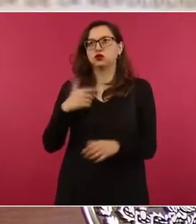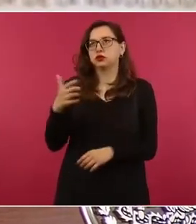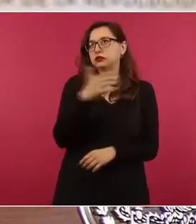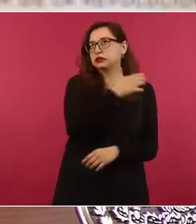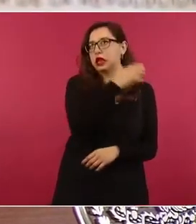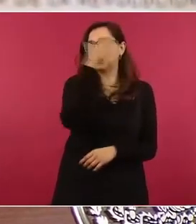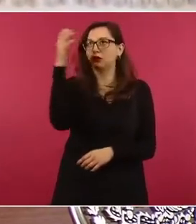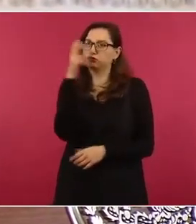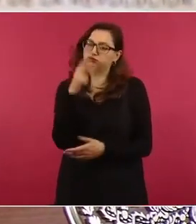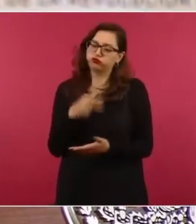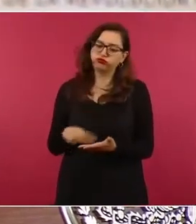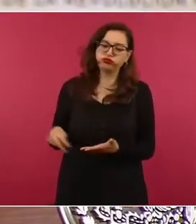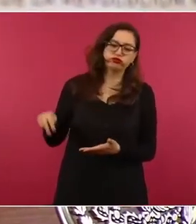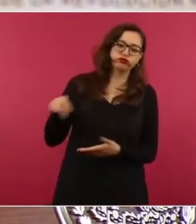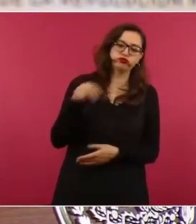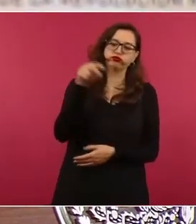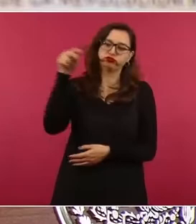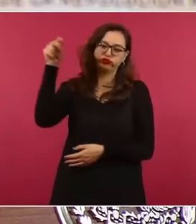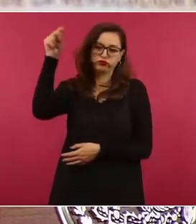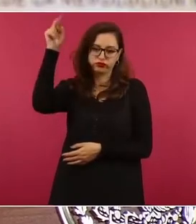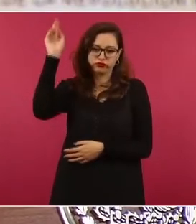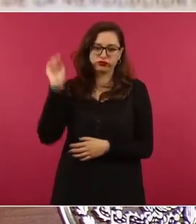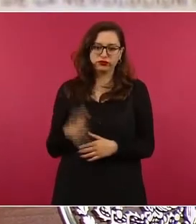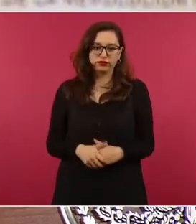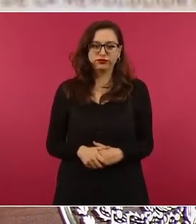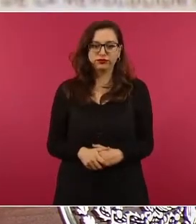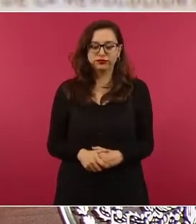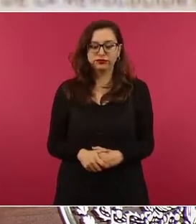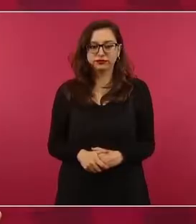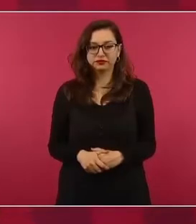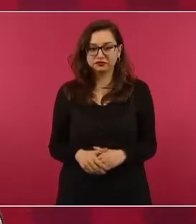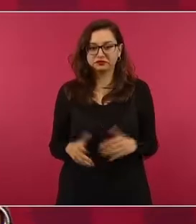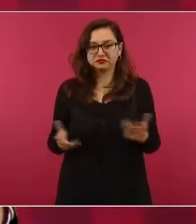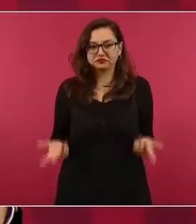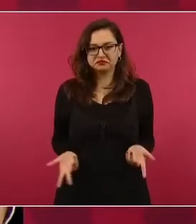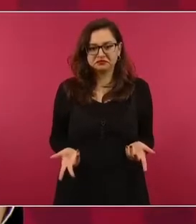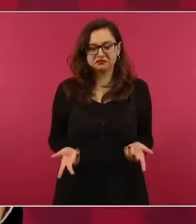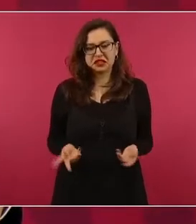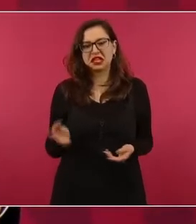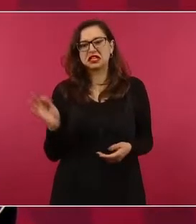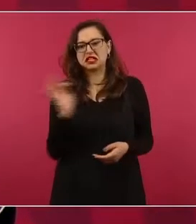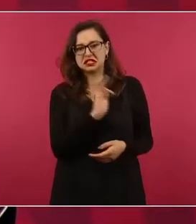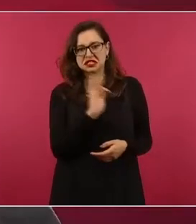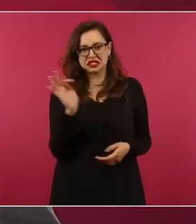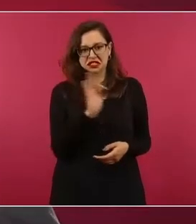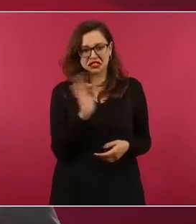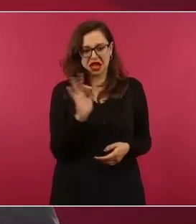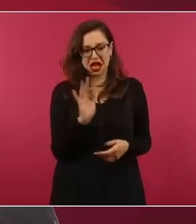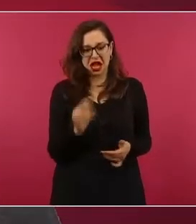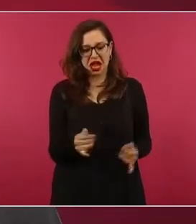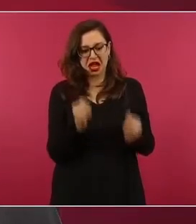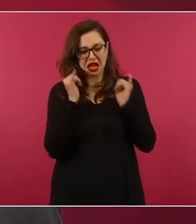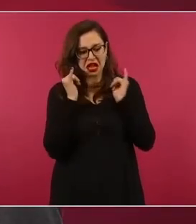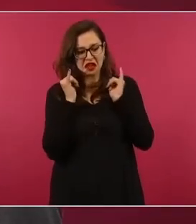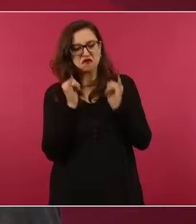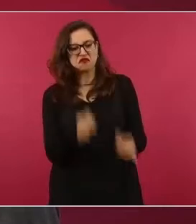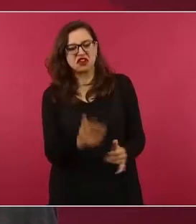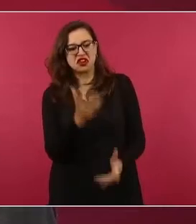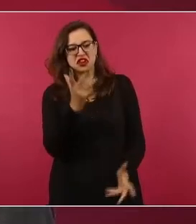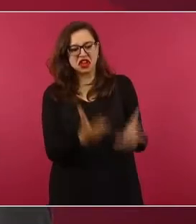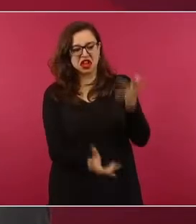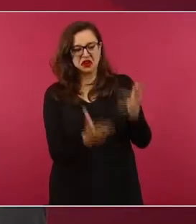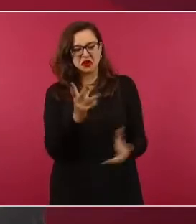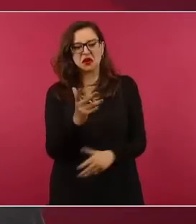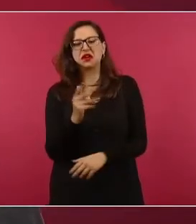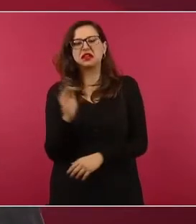sólo me gustaría ir al infierno para ver a cuántos falsarios me